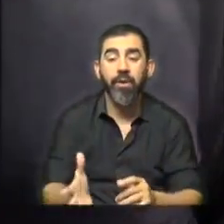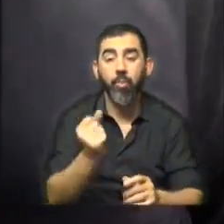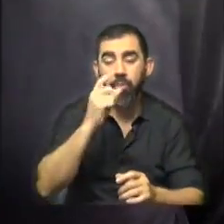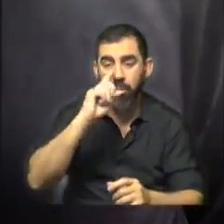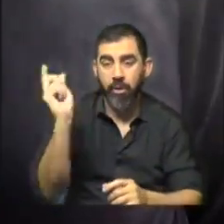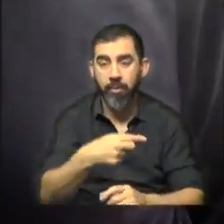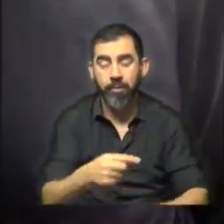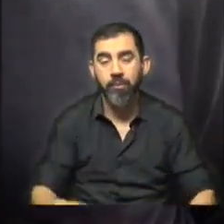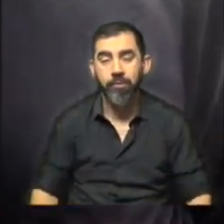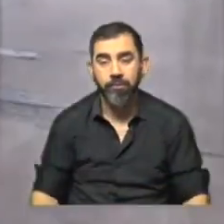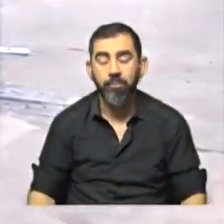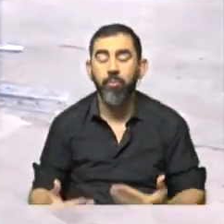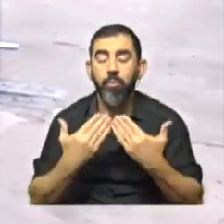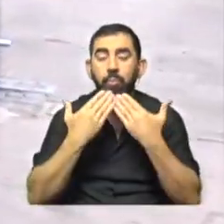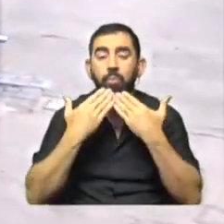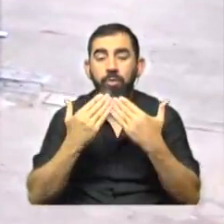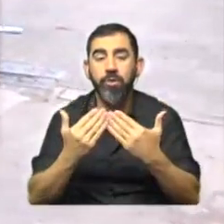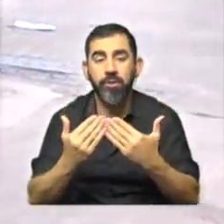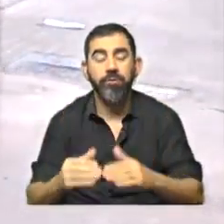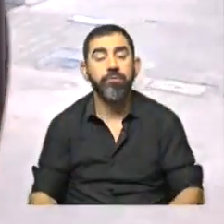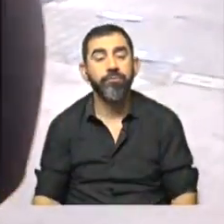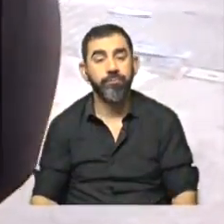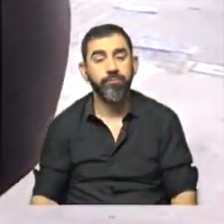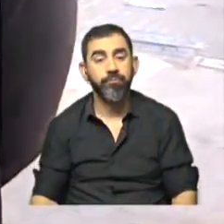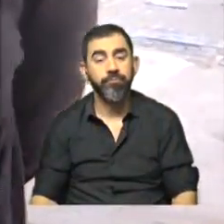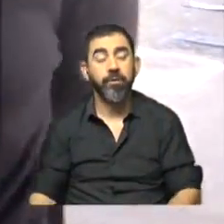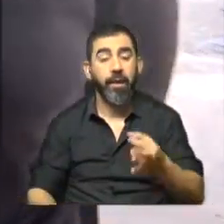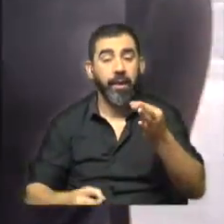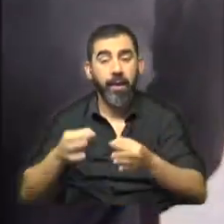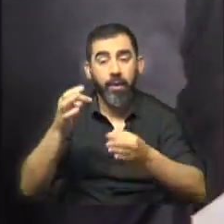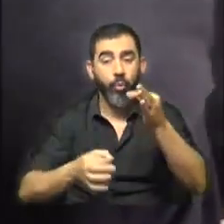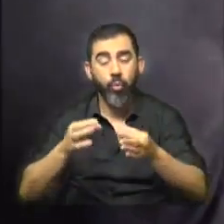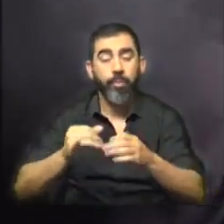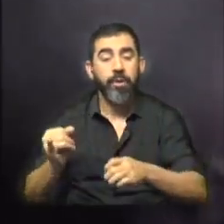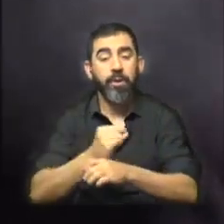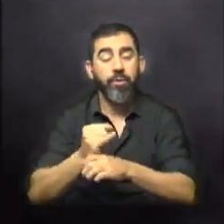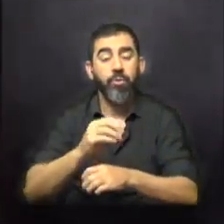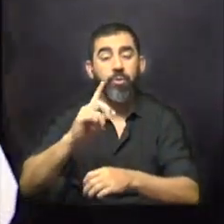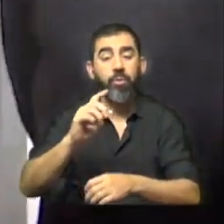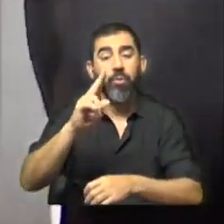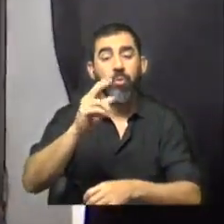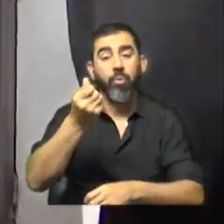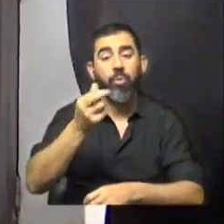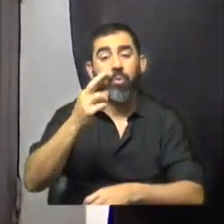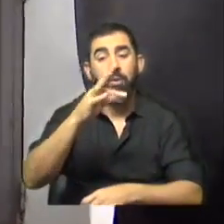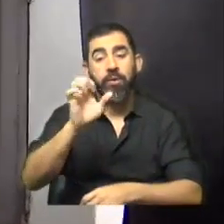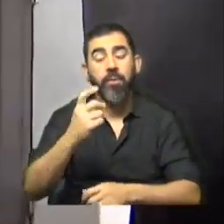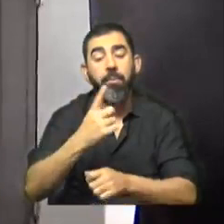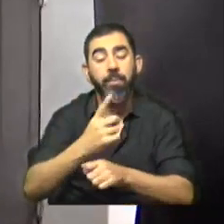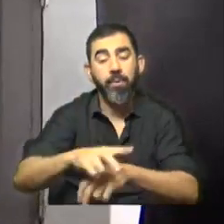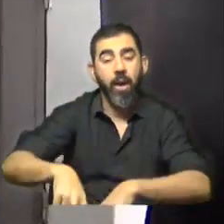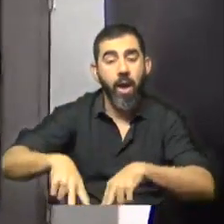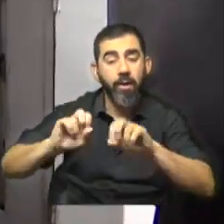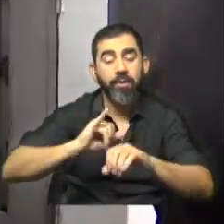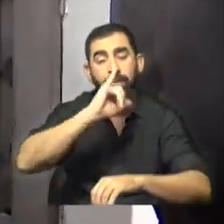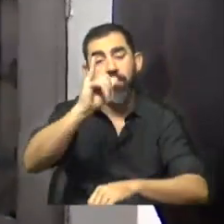rápida. Muchísimas gracias Alejandra Pico, entonces, economista del Instituto Cuesta Duarte. Estos son algunos de los primeros análisis de